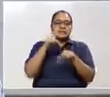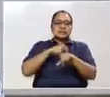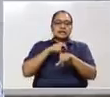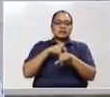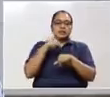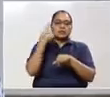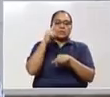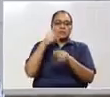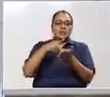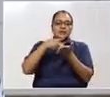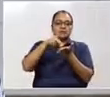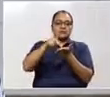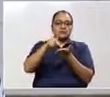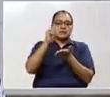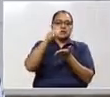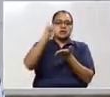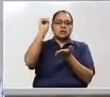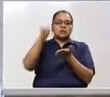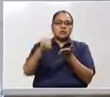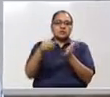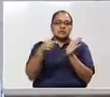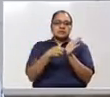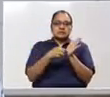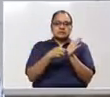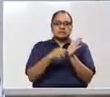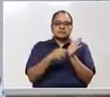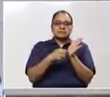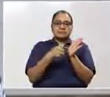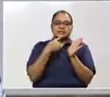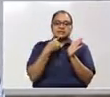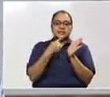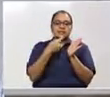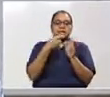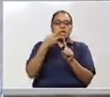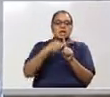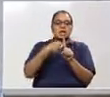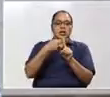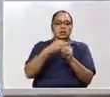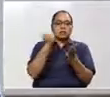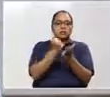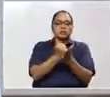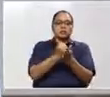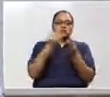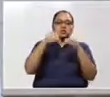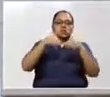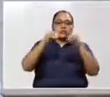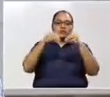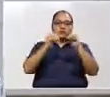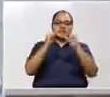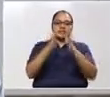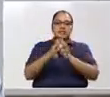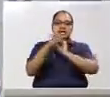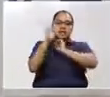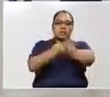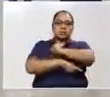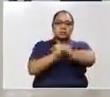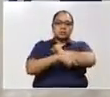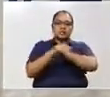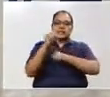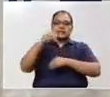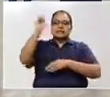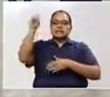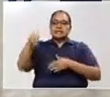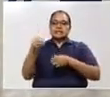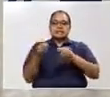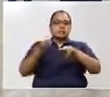presentación y el pago de la declaración del impuesto sobre venta sin multa, sin intereses.